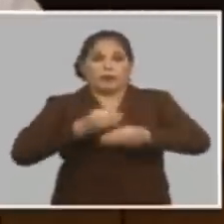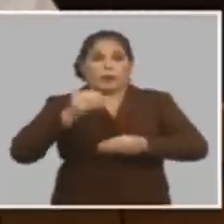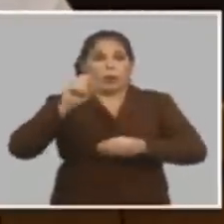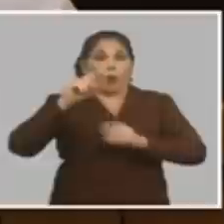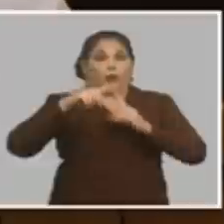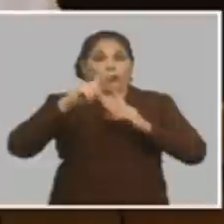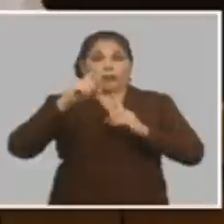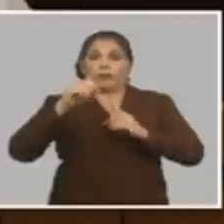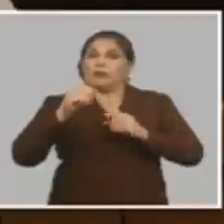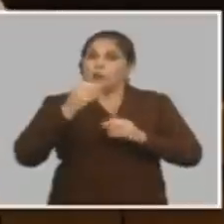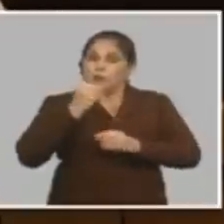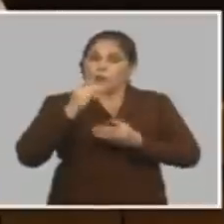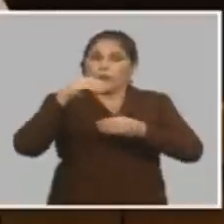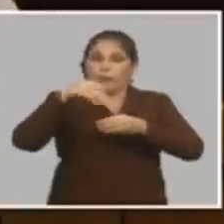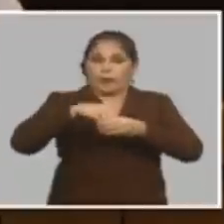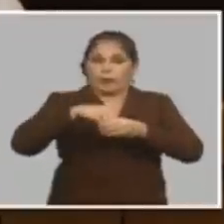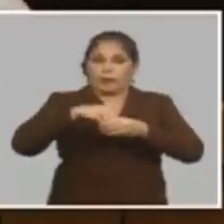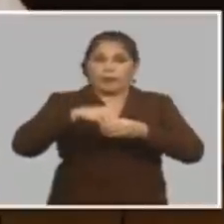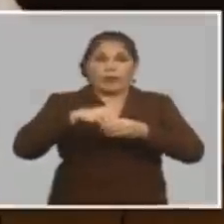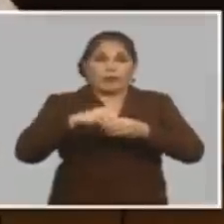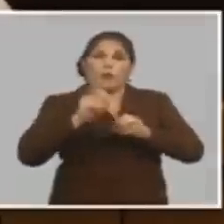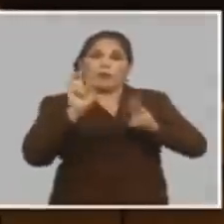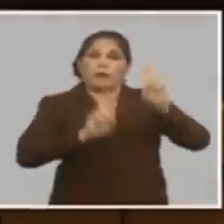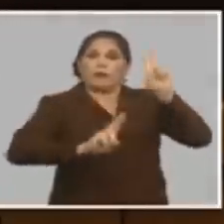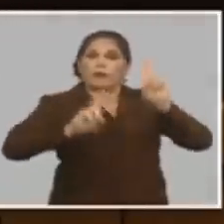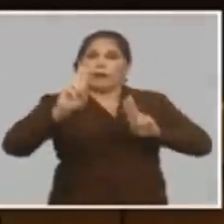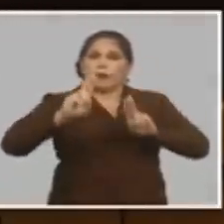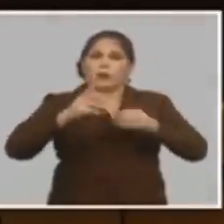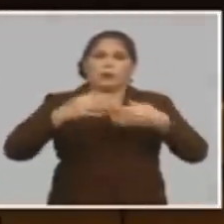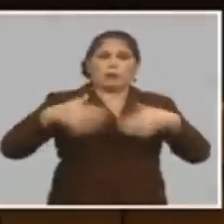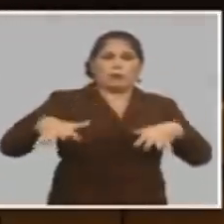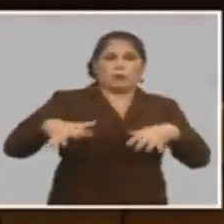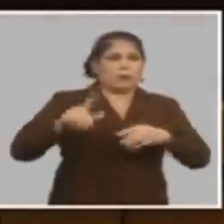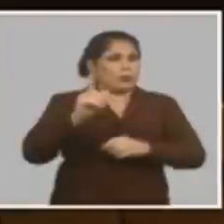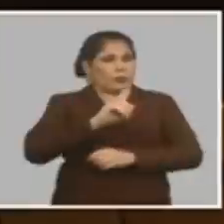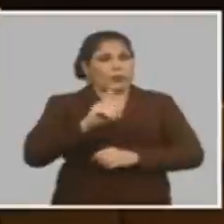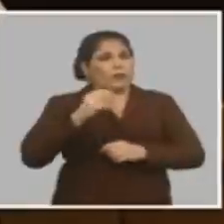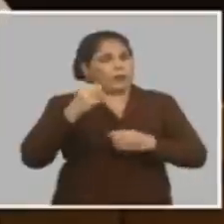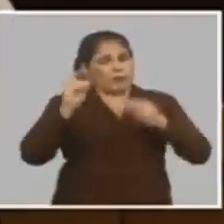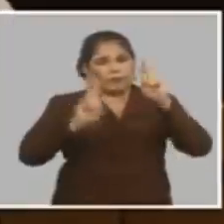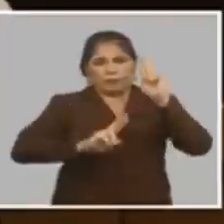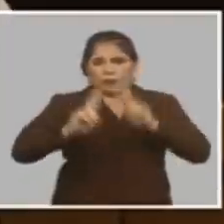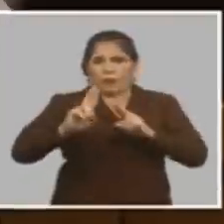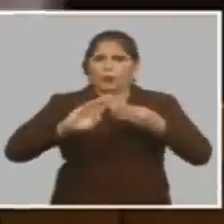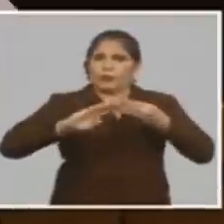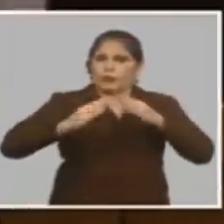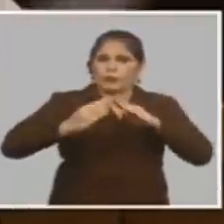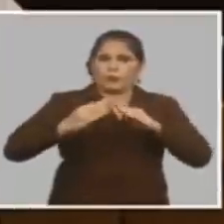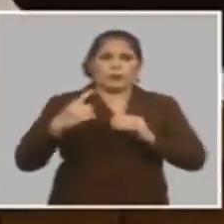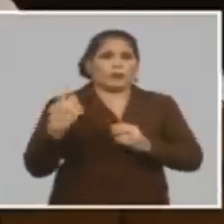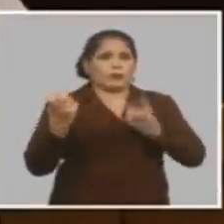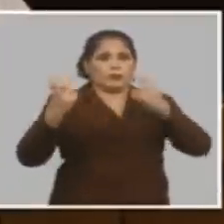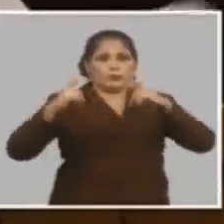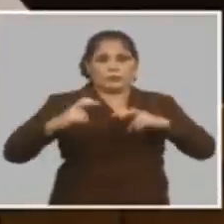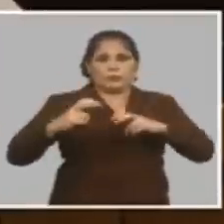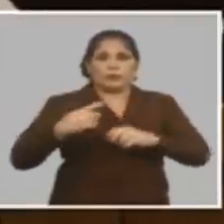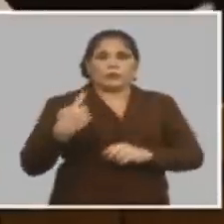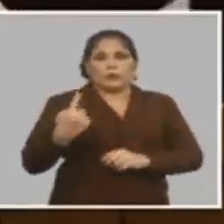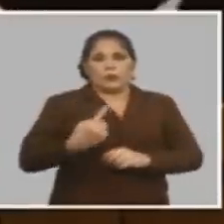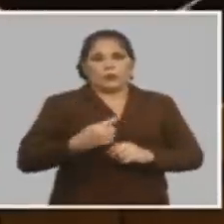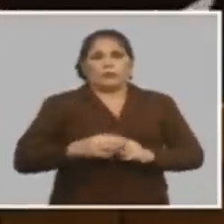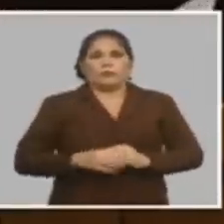pero eso hay que concertarlo eso no se puede dejar a la espontaneidad habrá que hacerlo de esa manera